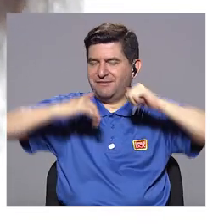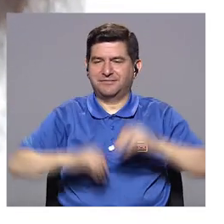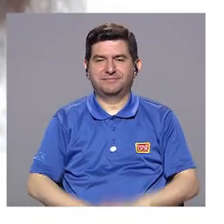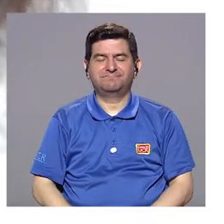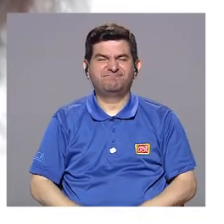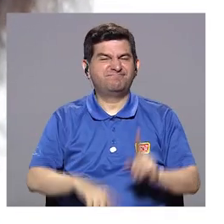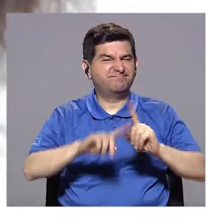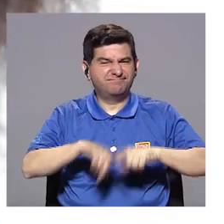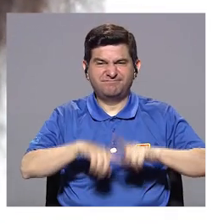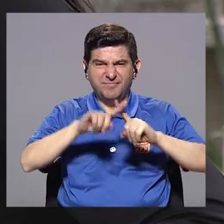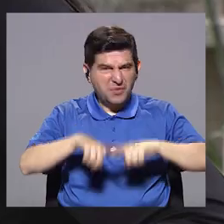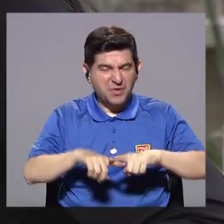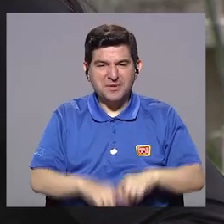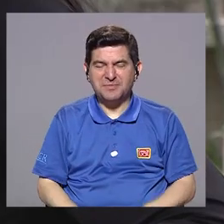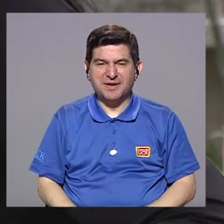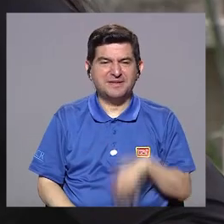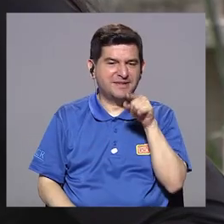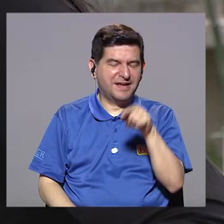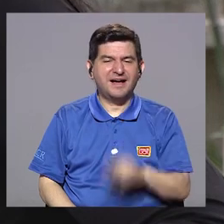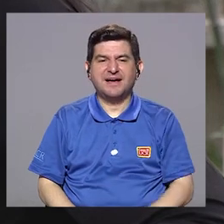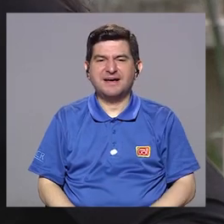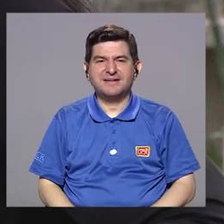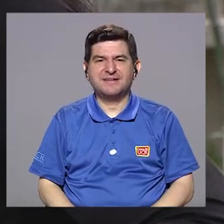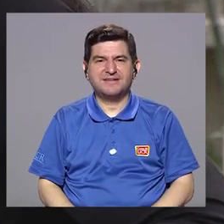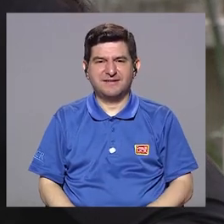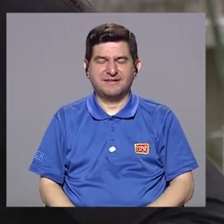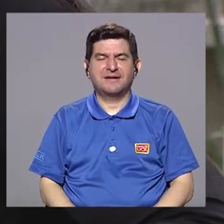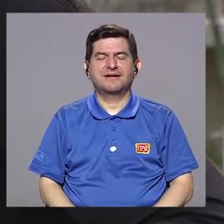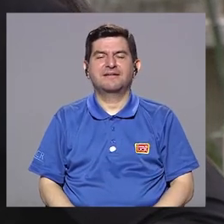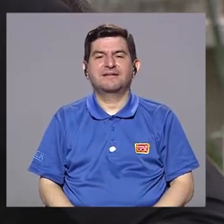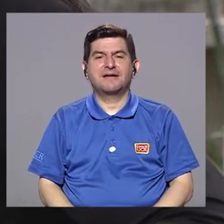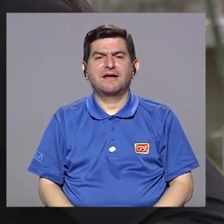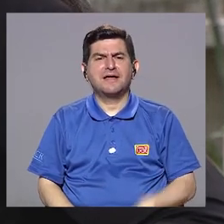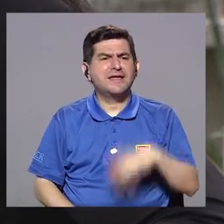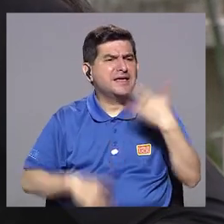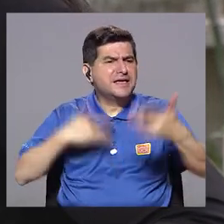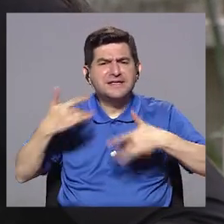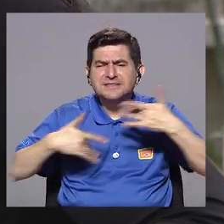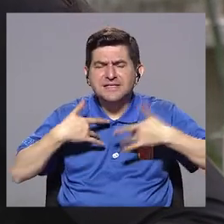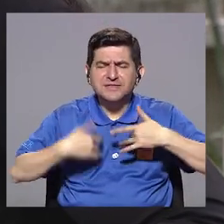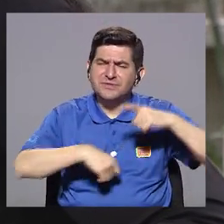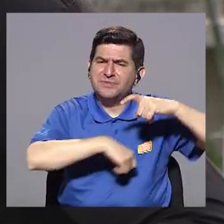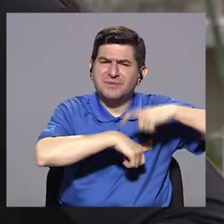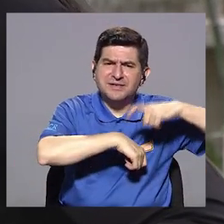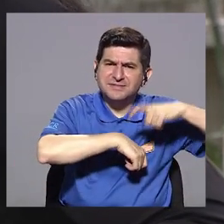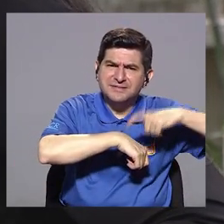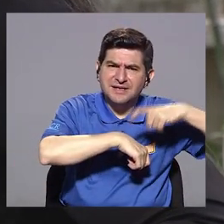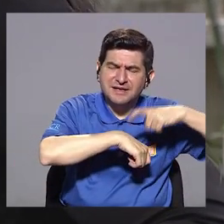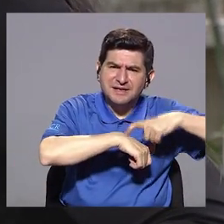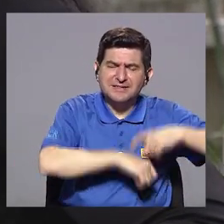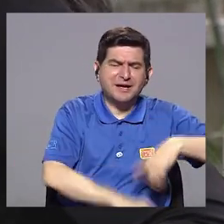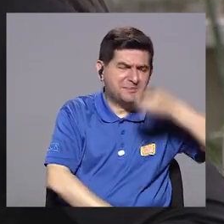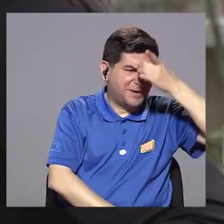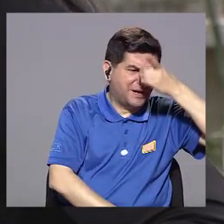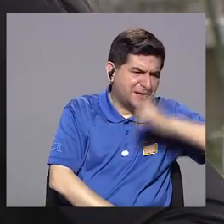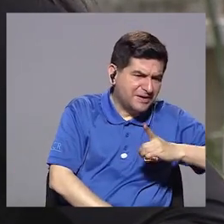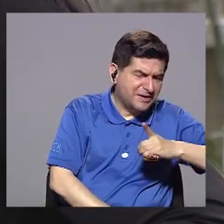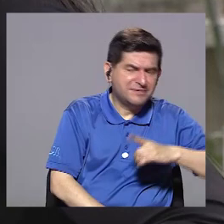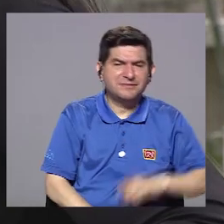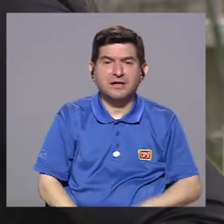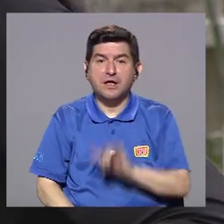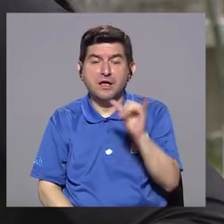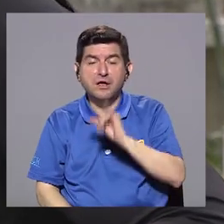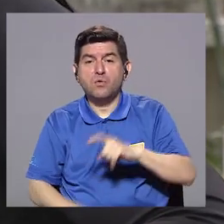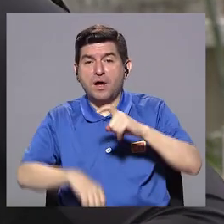Sí, no depende del cambio. ¿Cuáles son los síntomas, doctor, tanto en la fase depresiva,